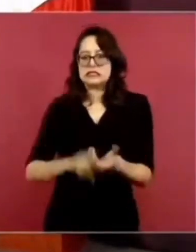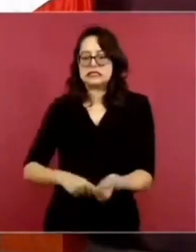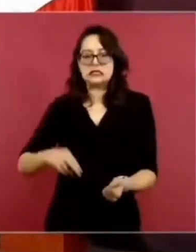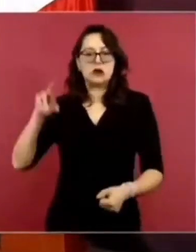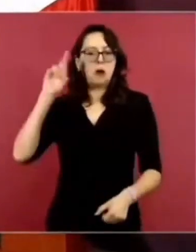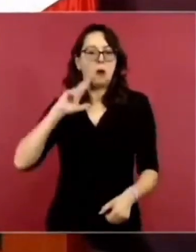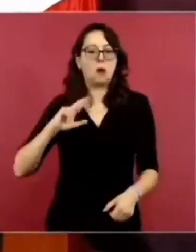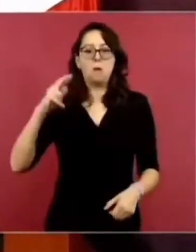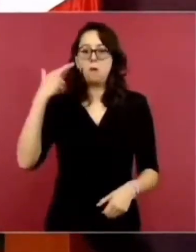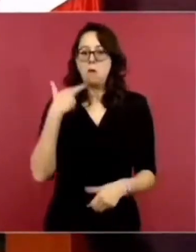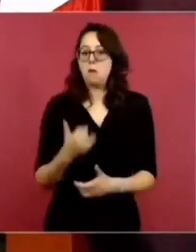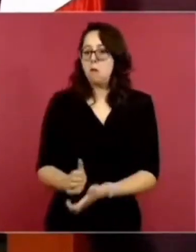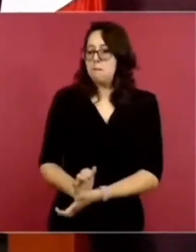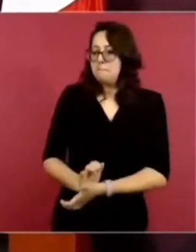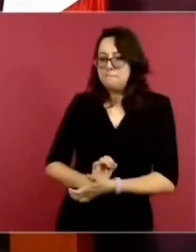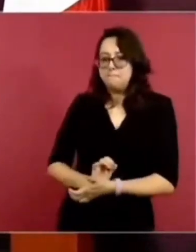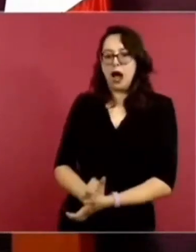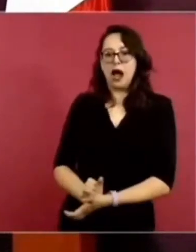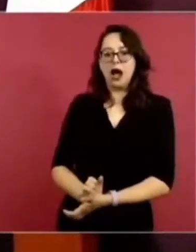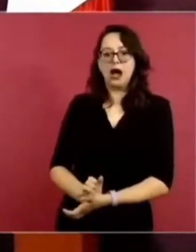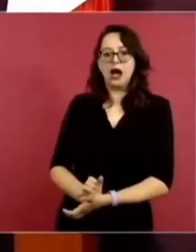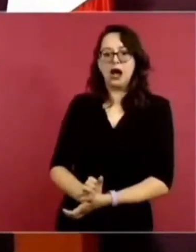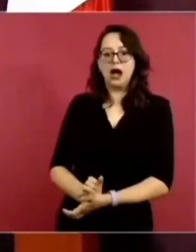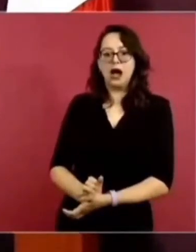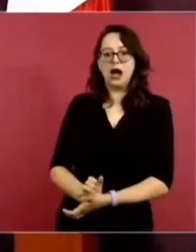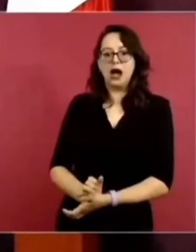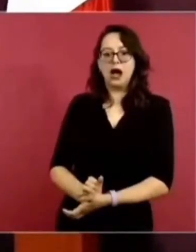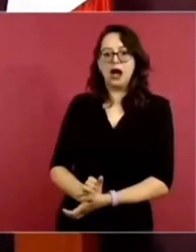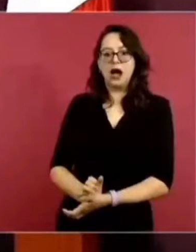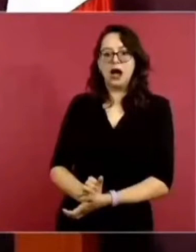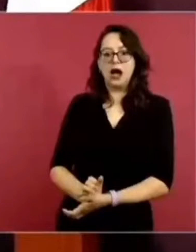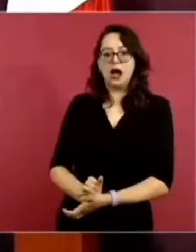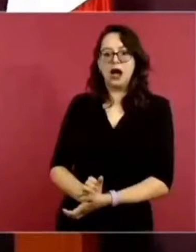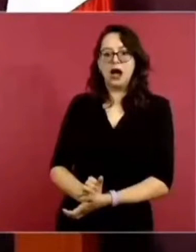doctorados en universidades del extranjero.